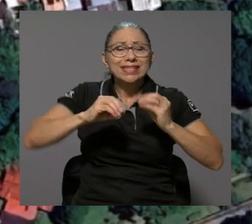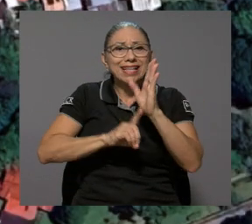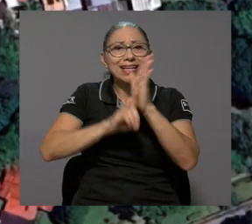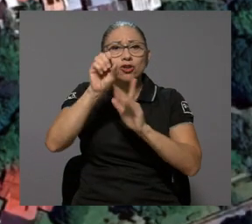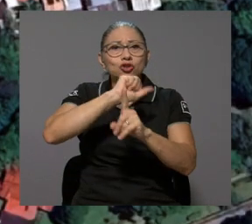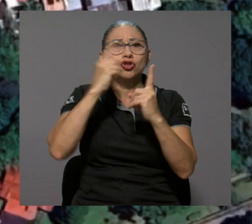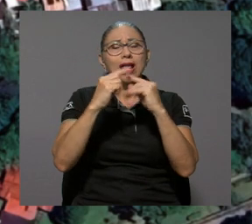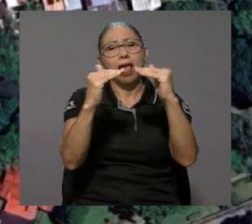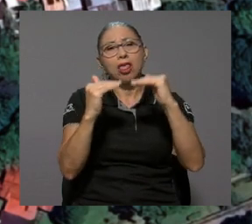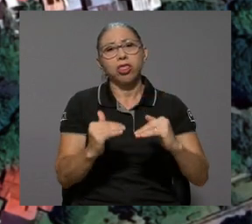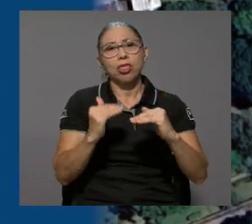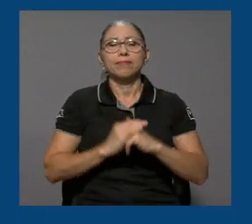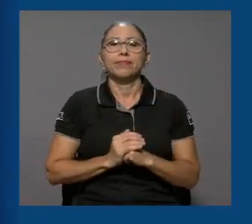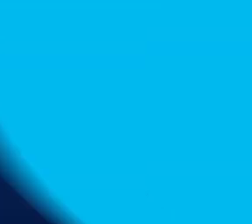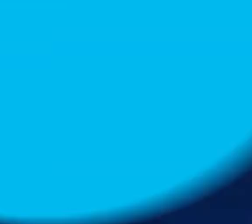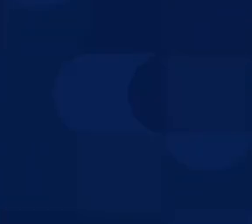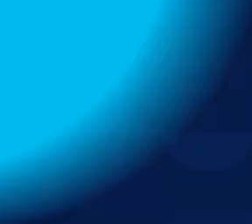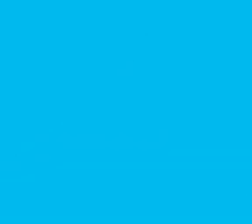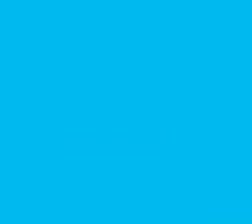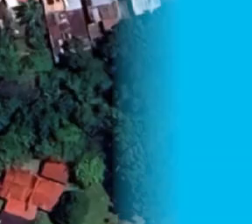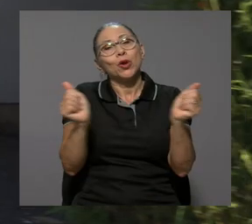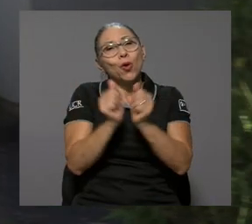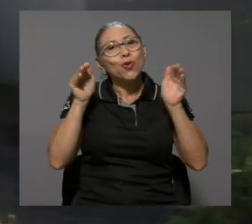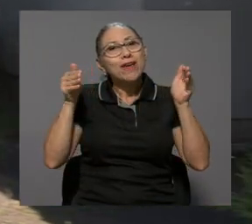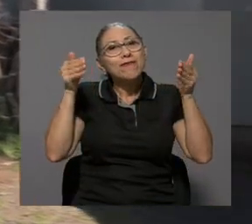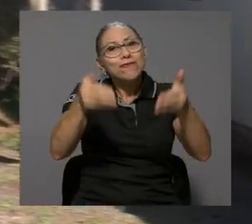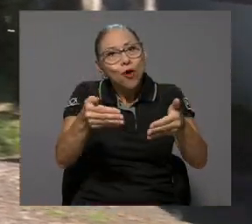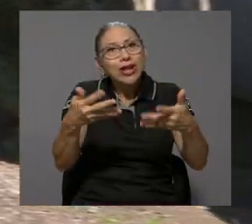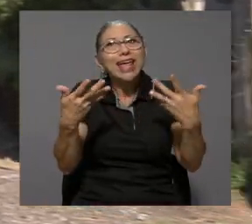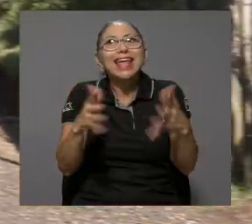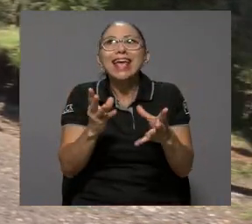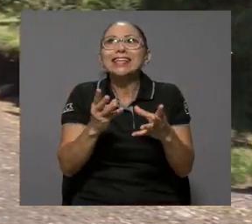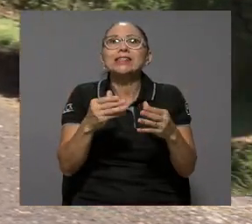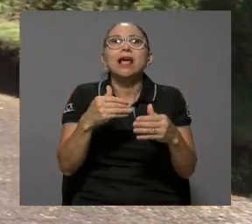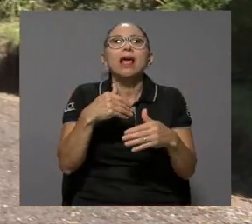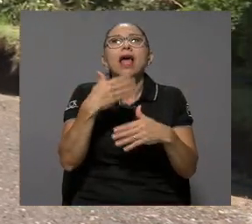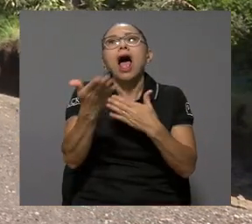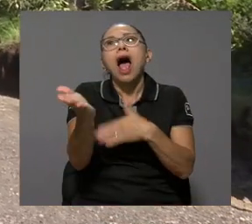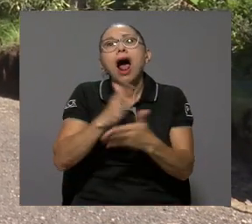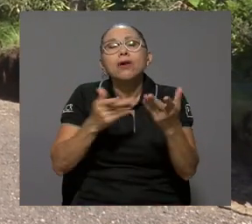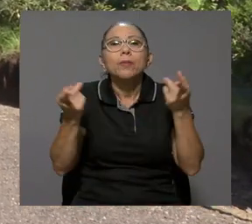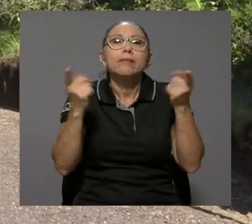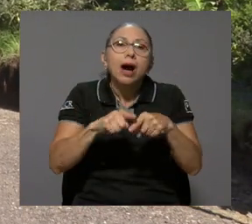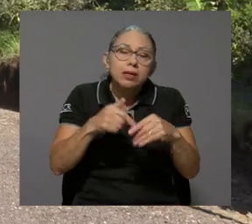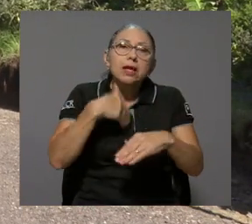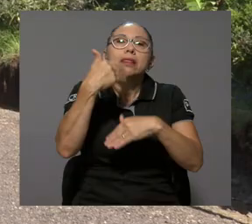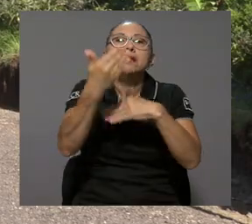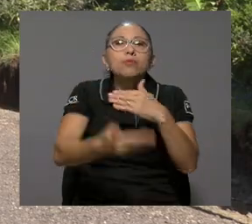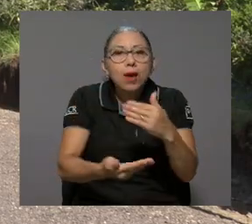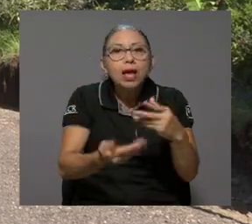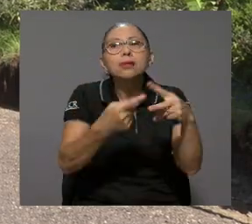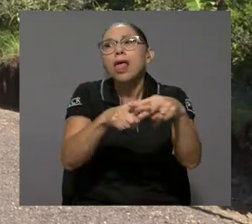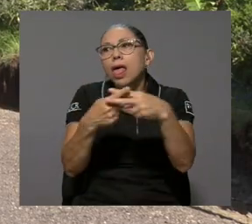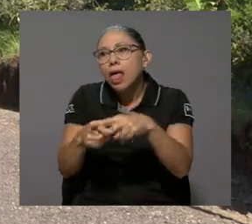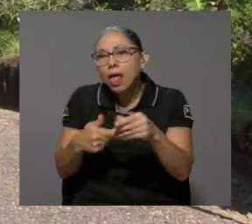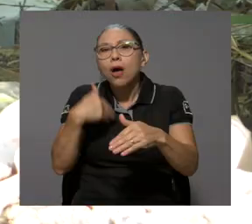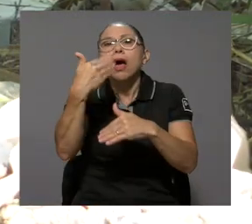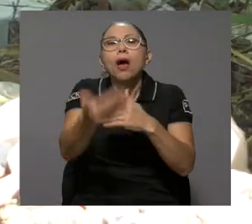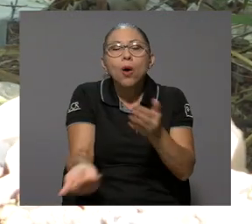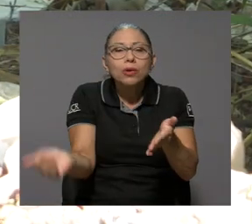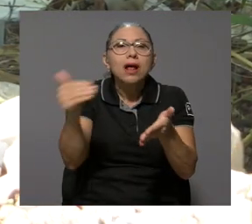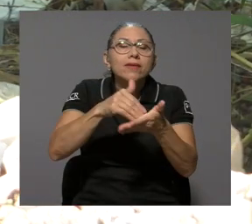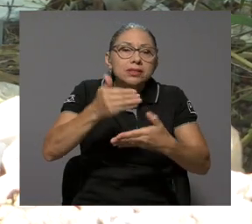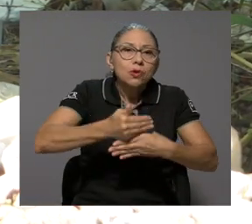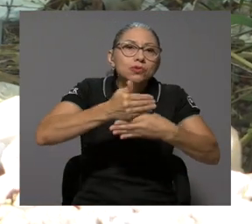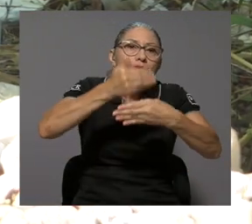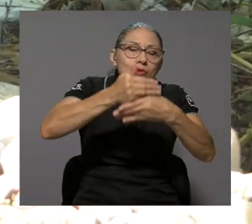índice de desarrollo social. Estamos bajo un enfoque que más bien es reactivo, sucede el desastre, vamos y lo